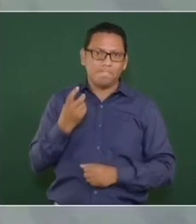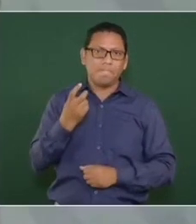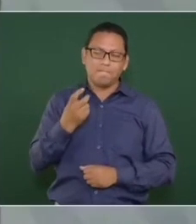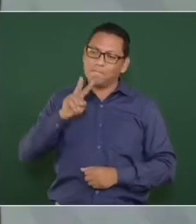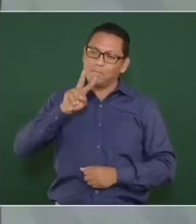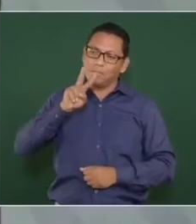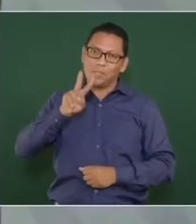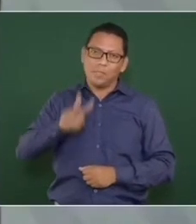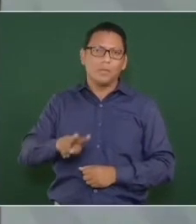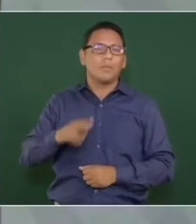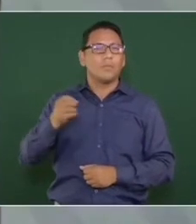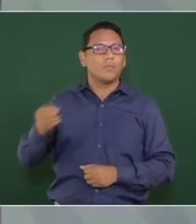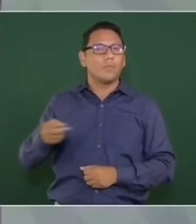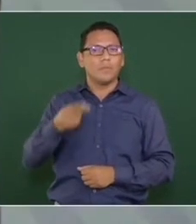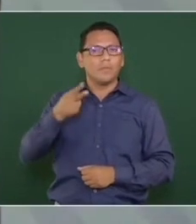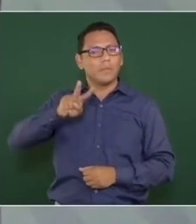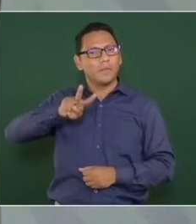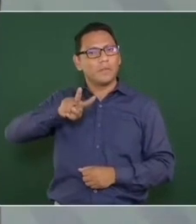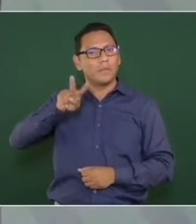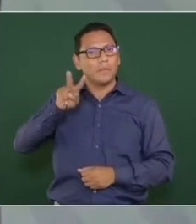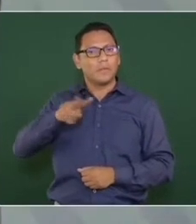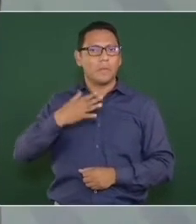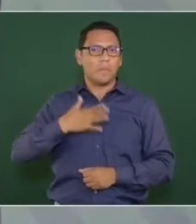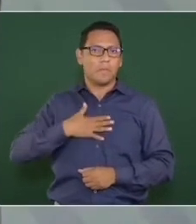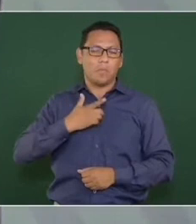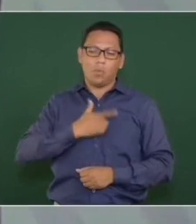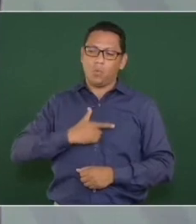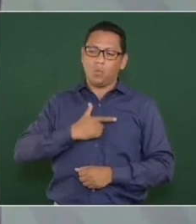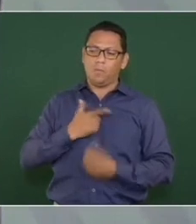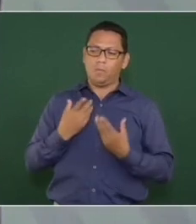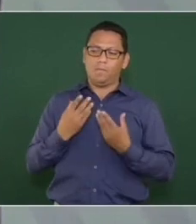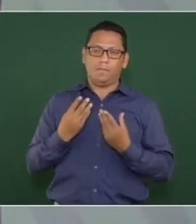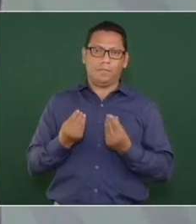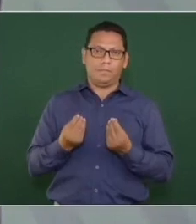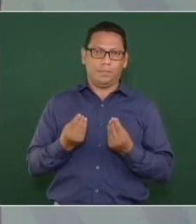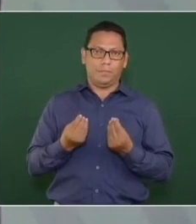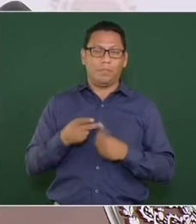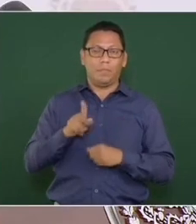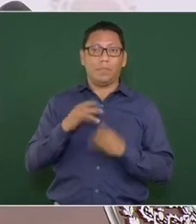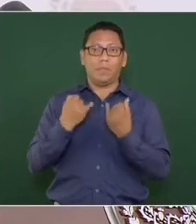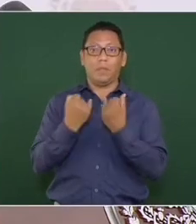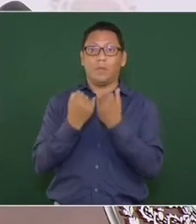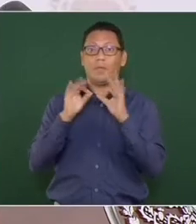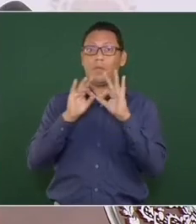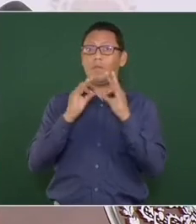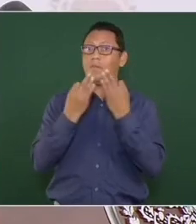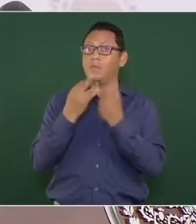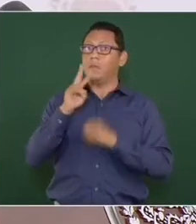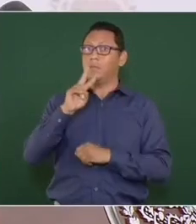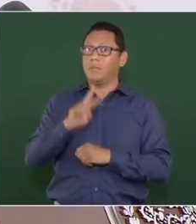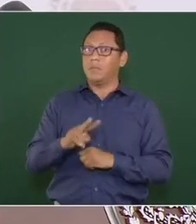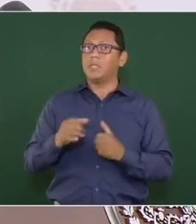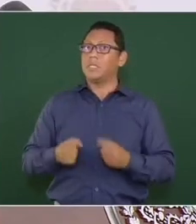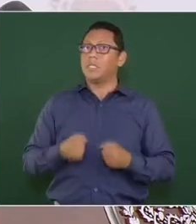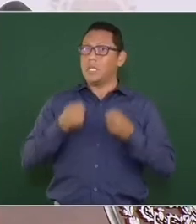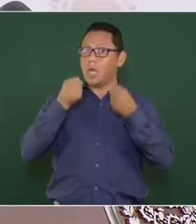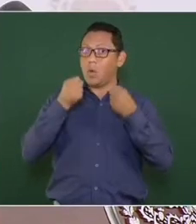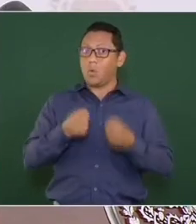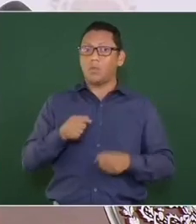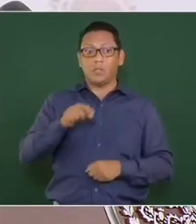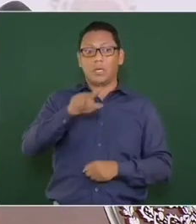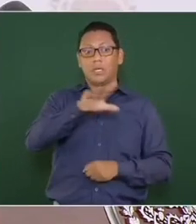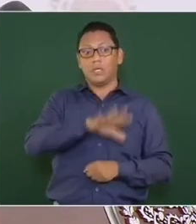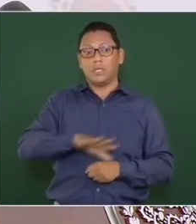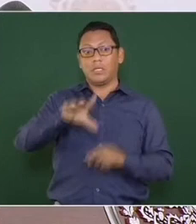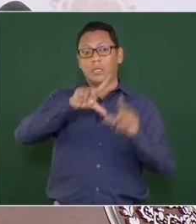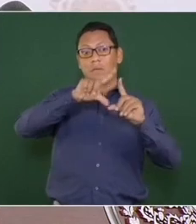pues es una dicha en lo personal, pero también es una garantía para